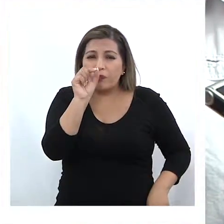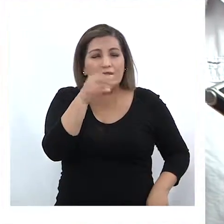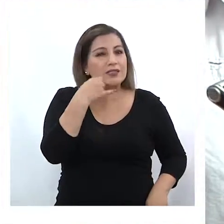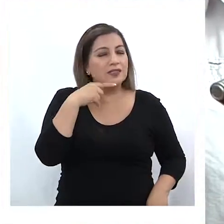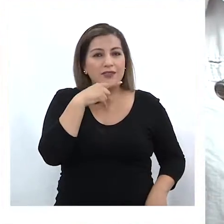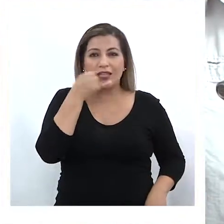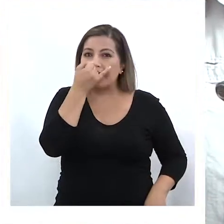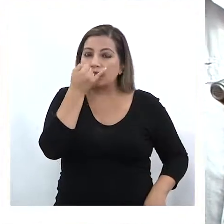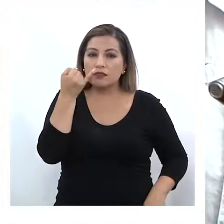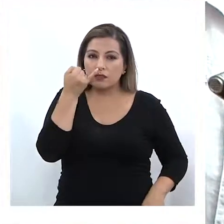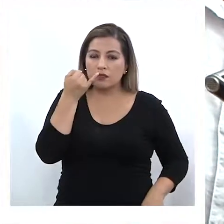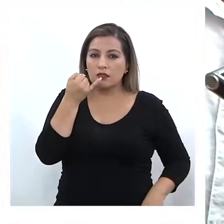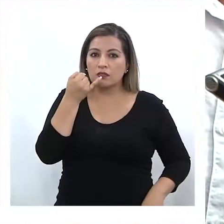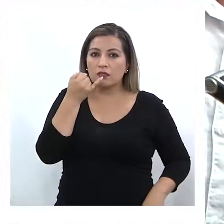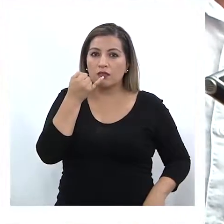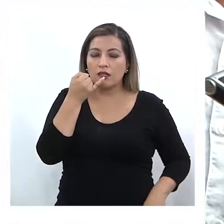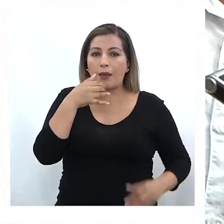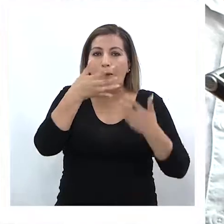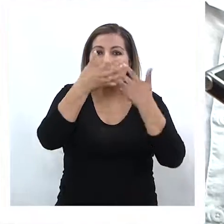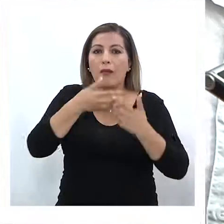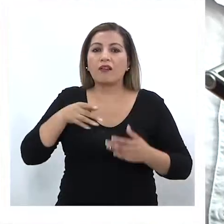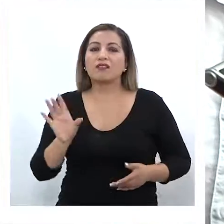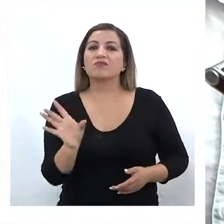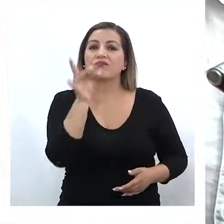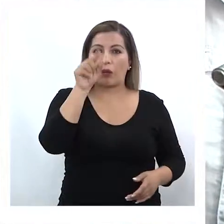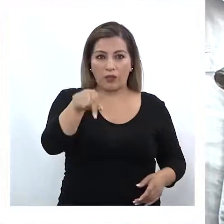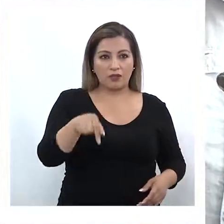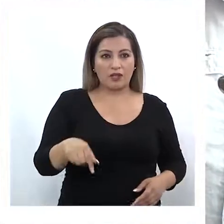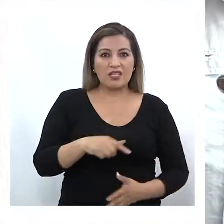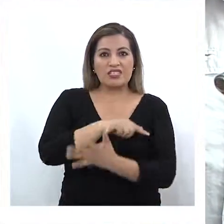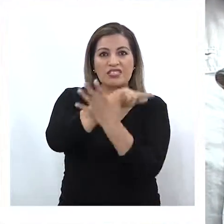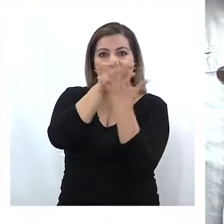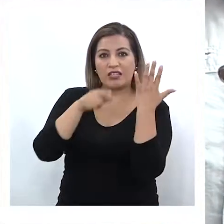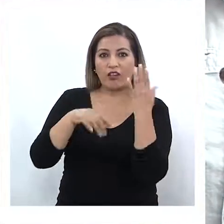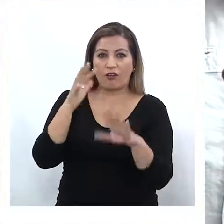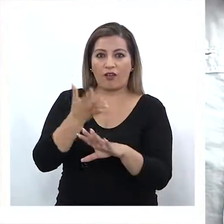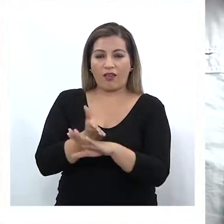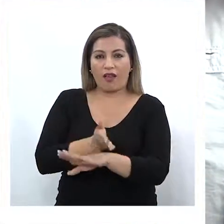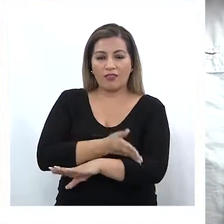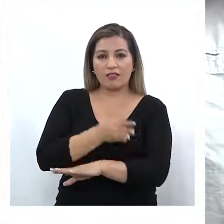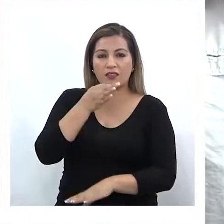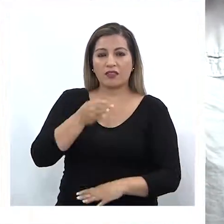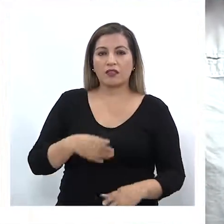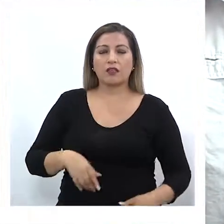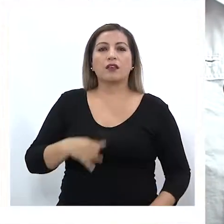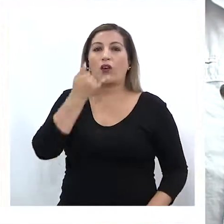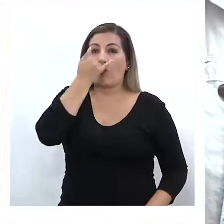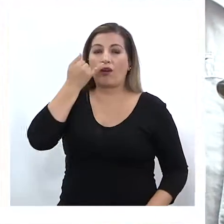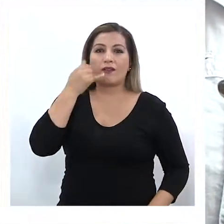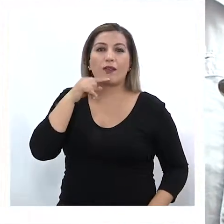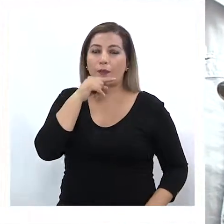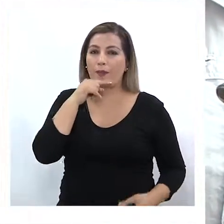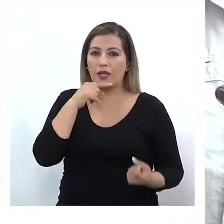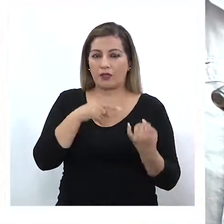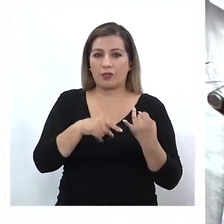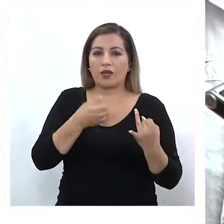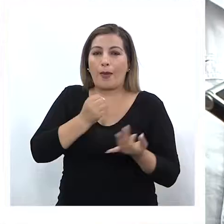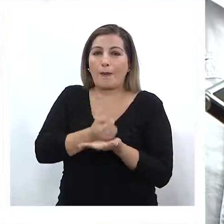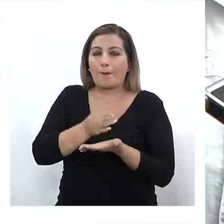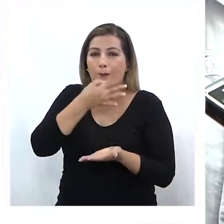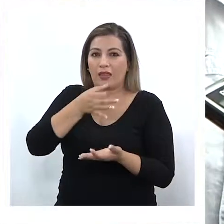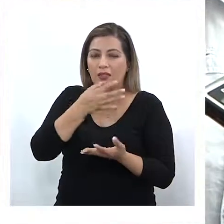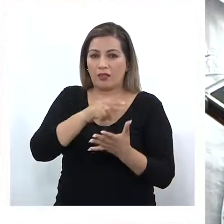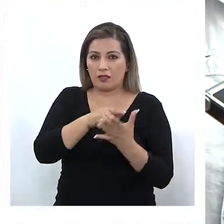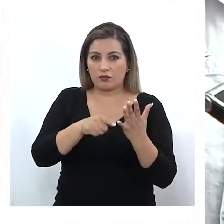y detectar la presencia entonces de los estupefacientes. Son cinco tipos que fueron mencionados, cocaína, marihuana, anfetamina,